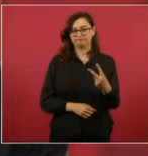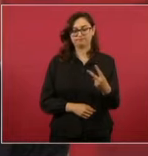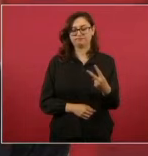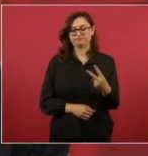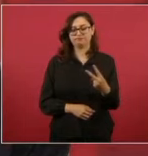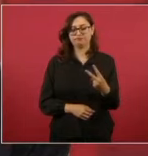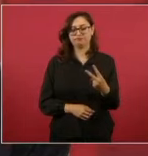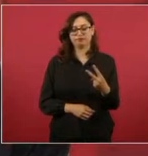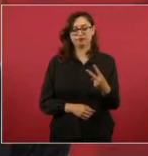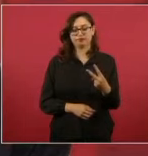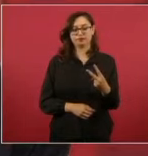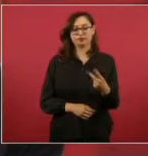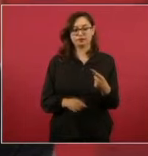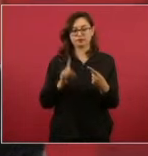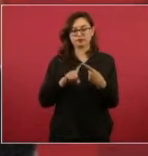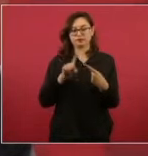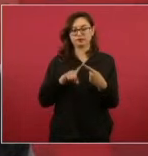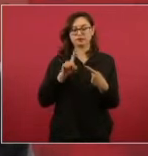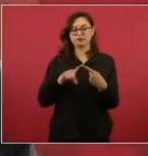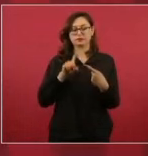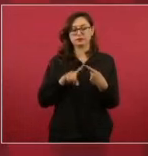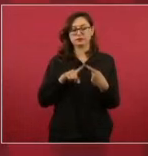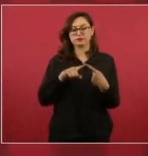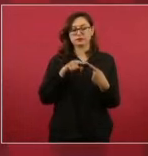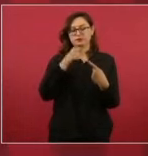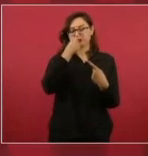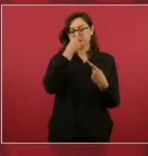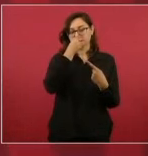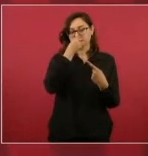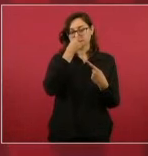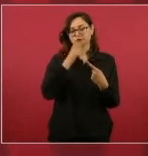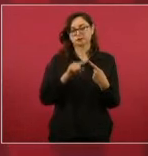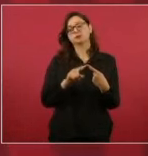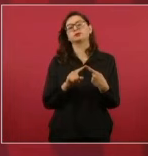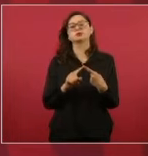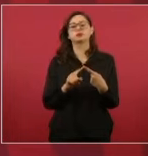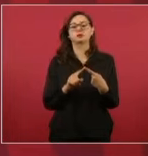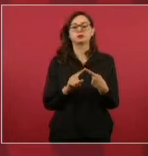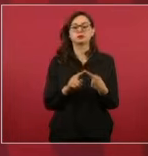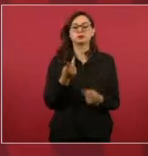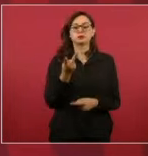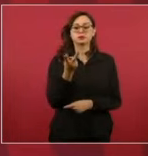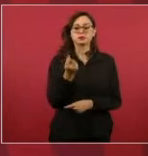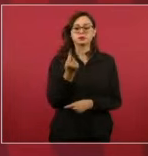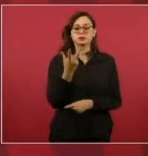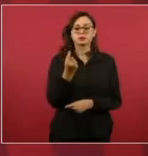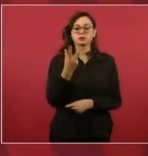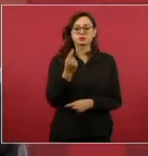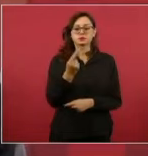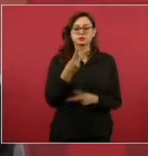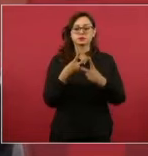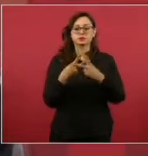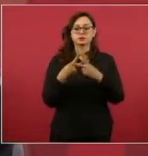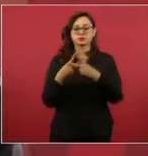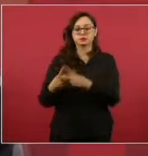Cuando Televisa entró por gestiones ante el